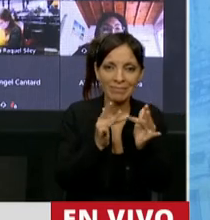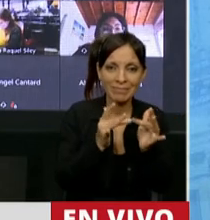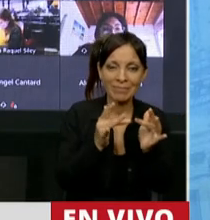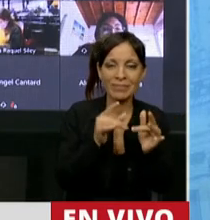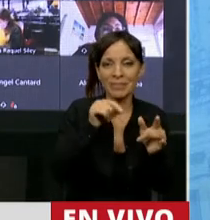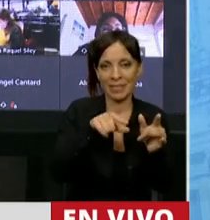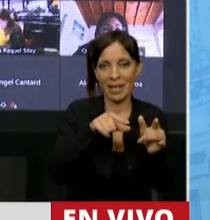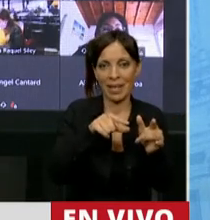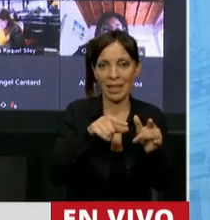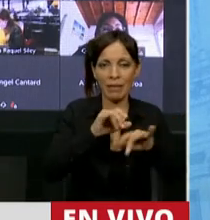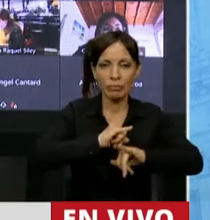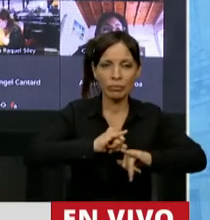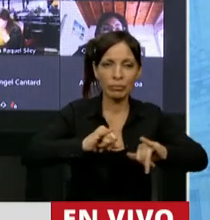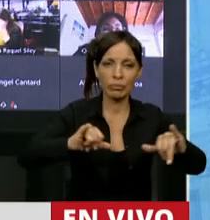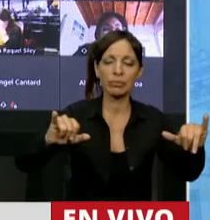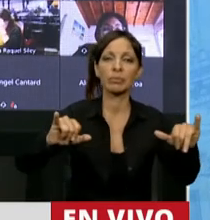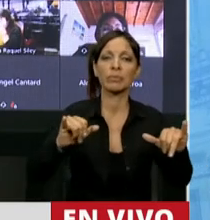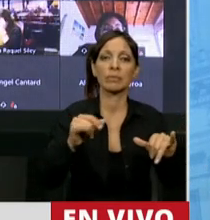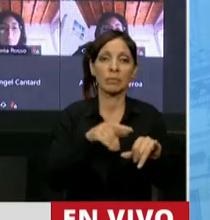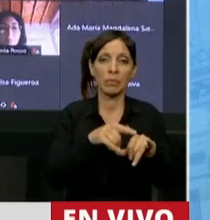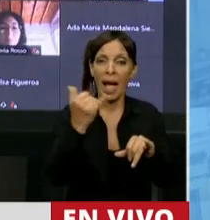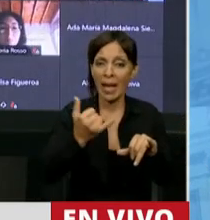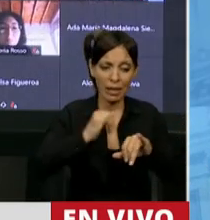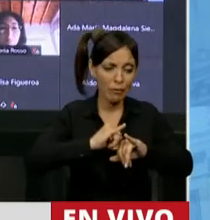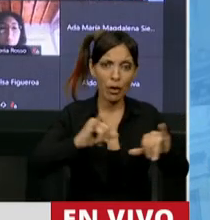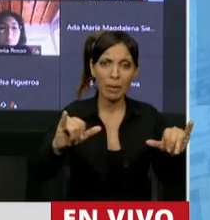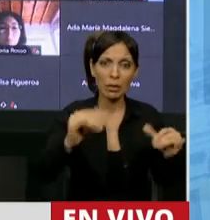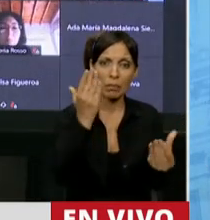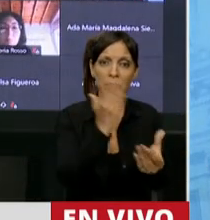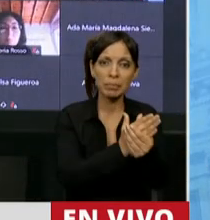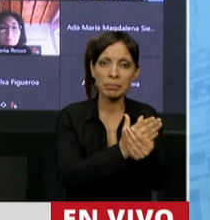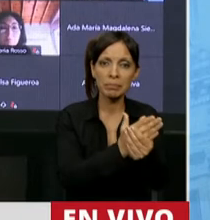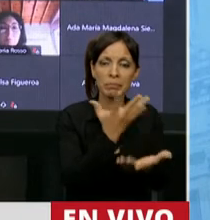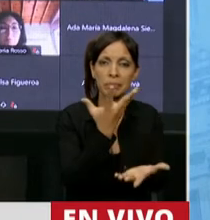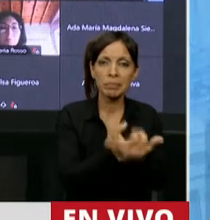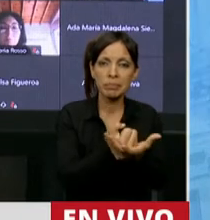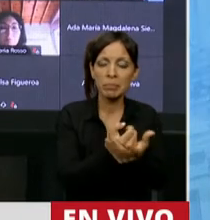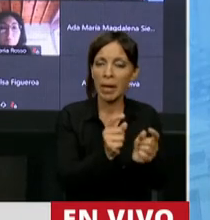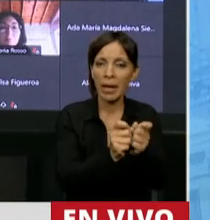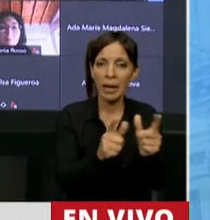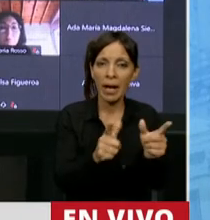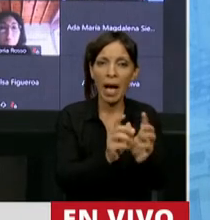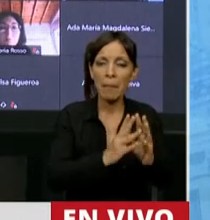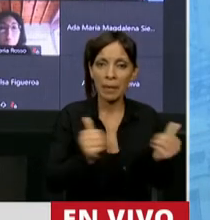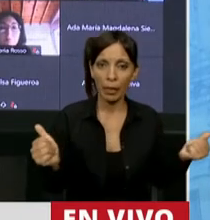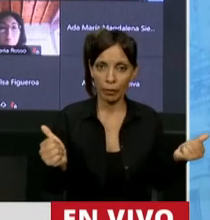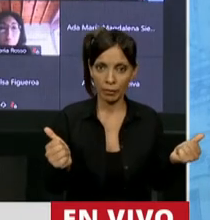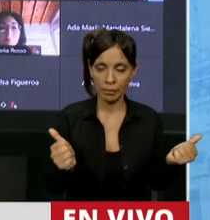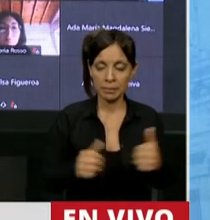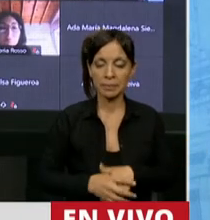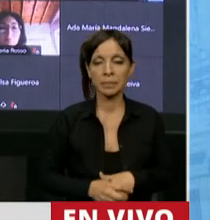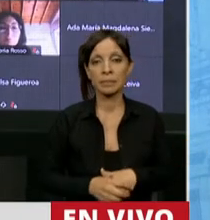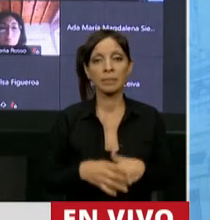información es que está disponible en un archivo de inmediato para cualquiera. Pues bien,